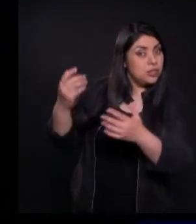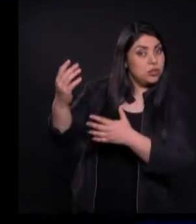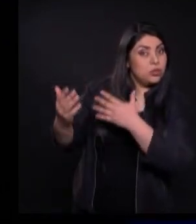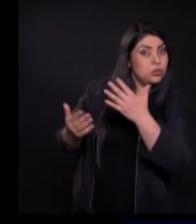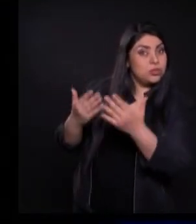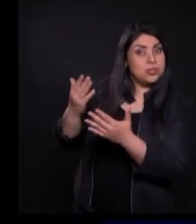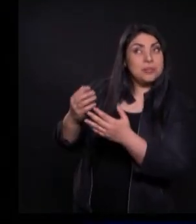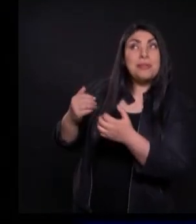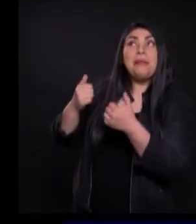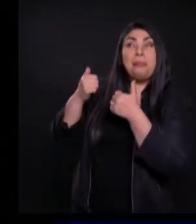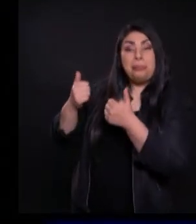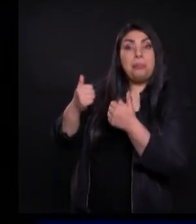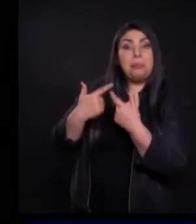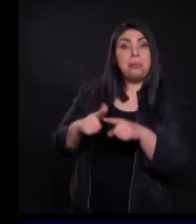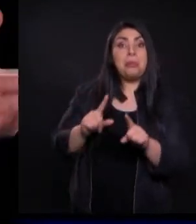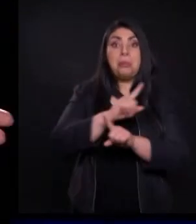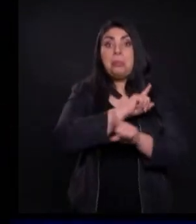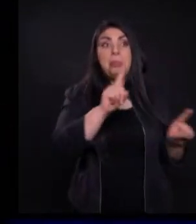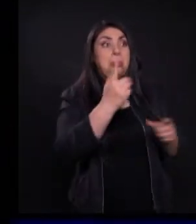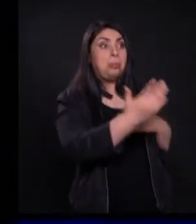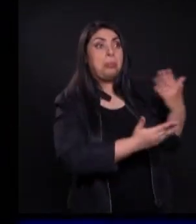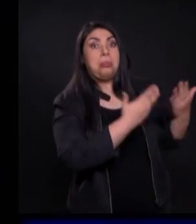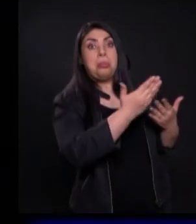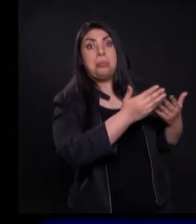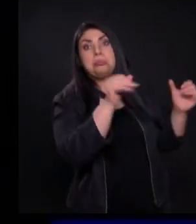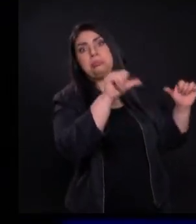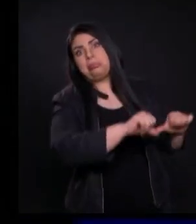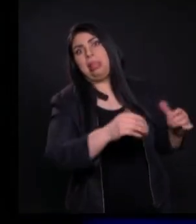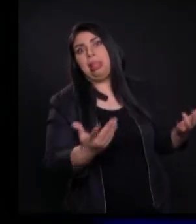Si no sirves No sirves